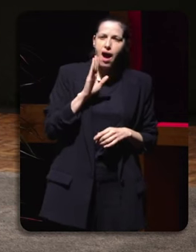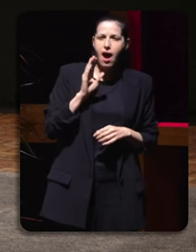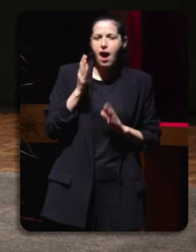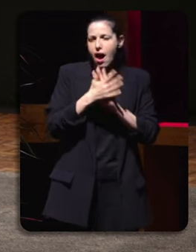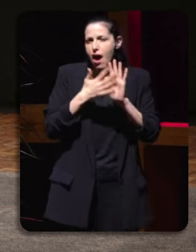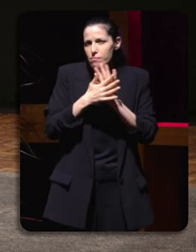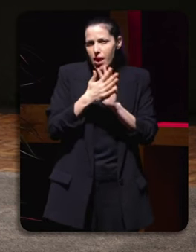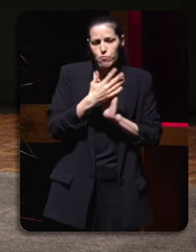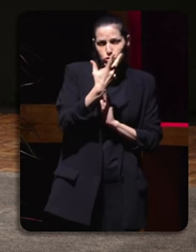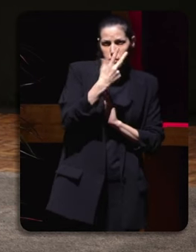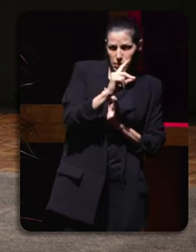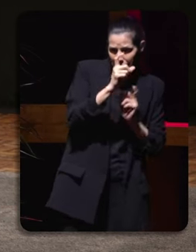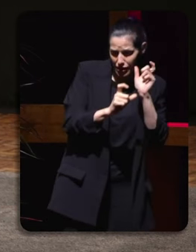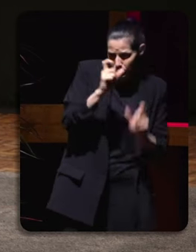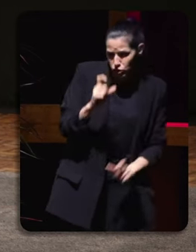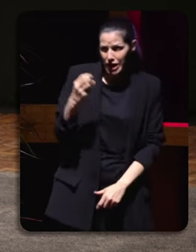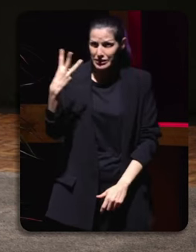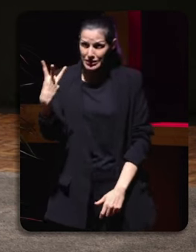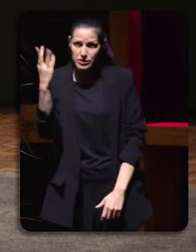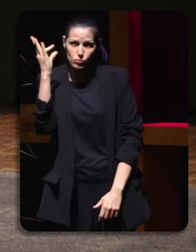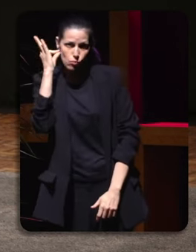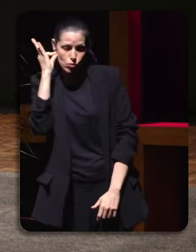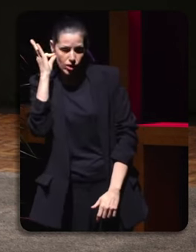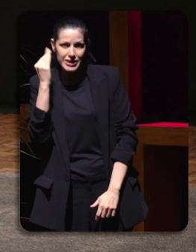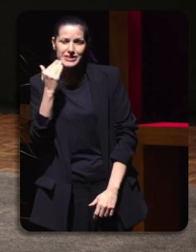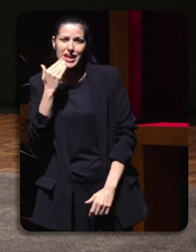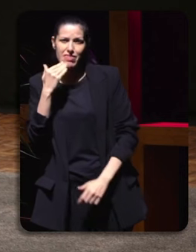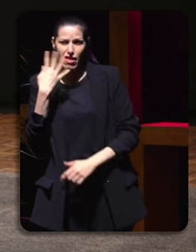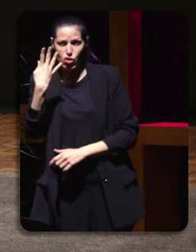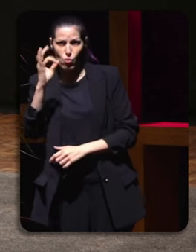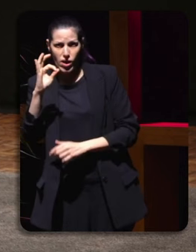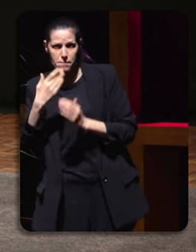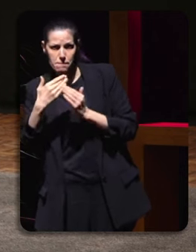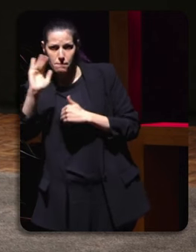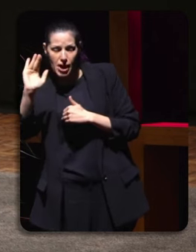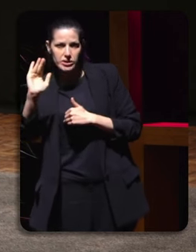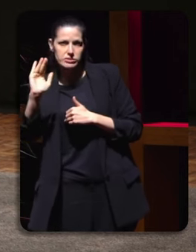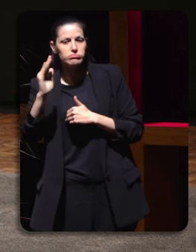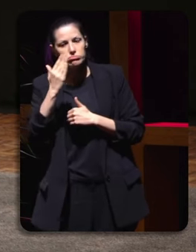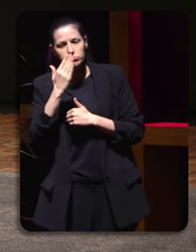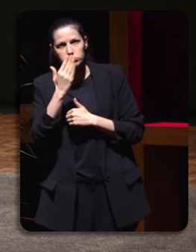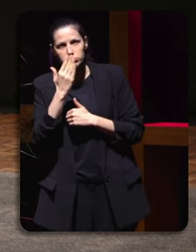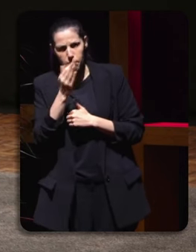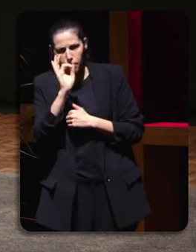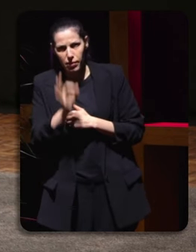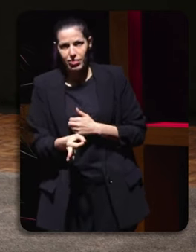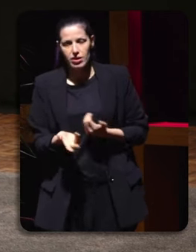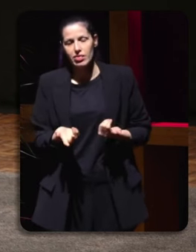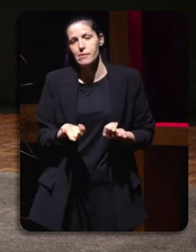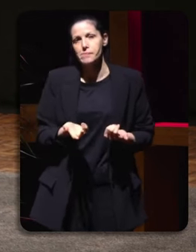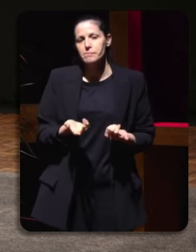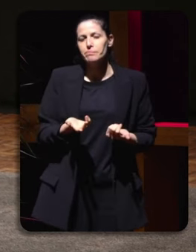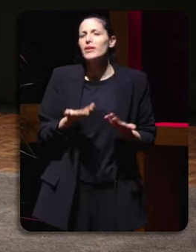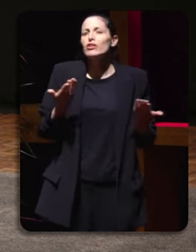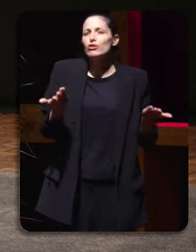reunións éramos mulleres e ademais pasábamos dos 40 verídico quero decir que por que a nos como